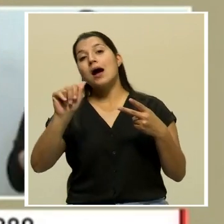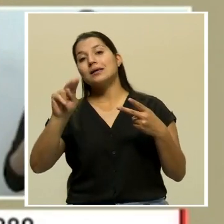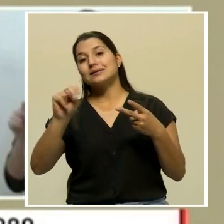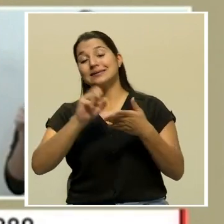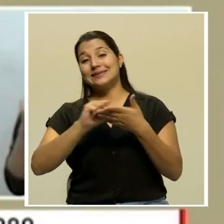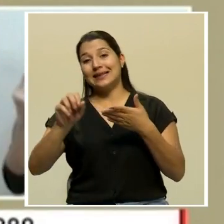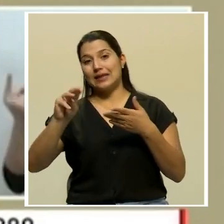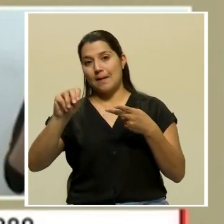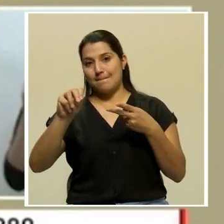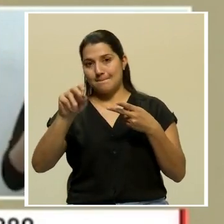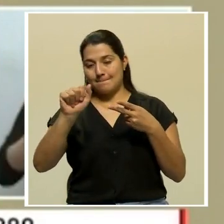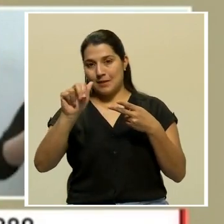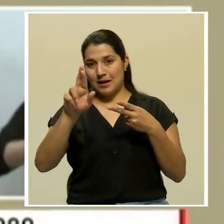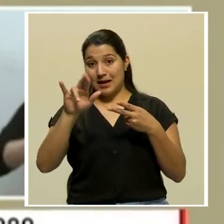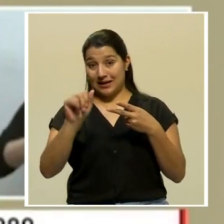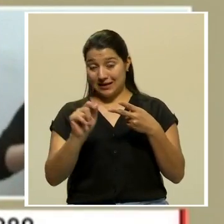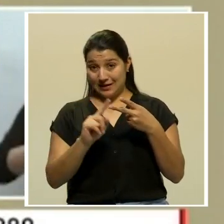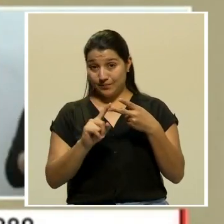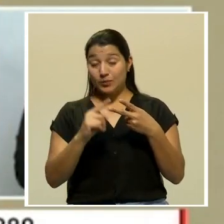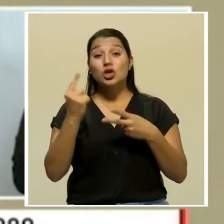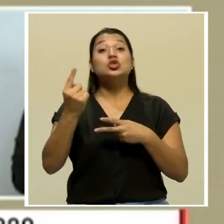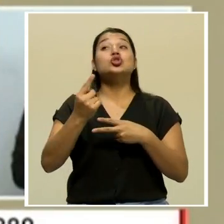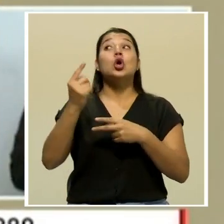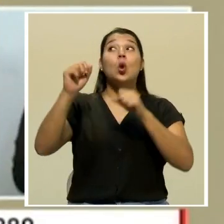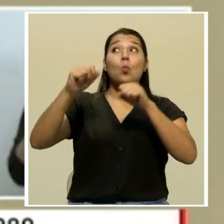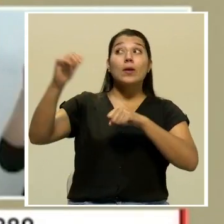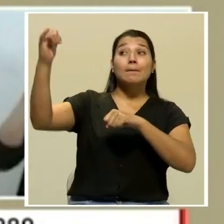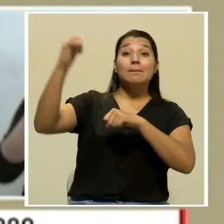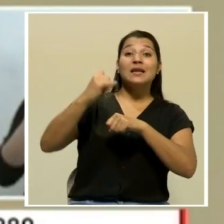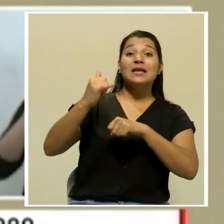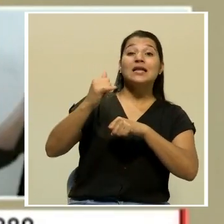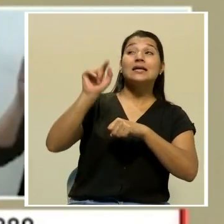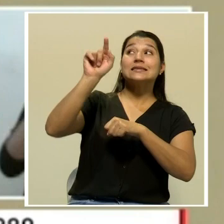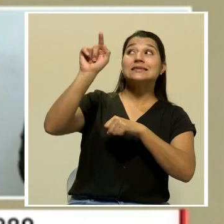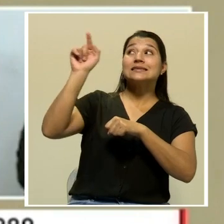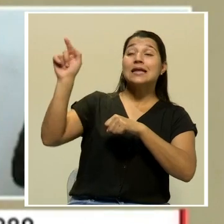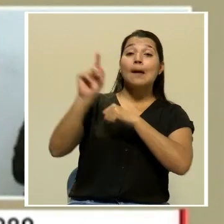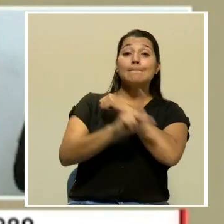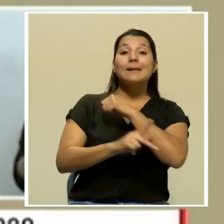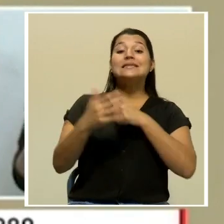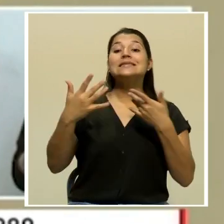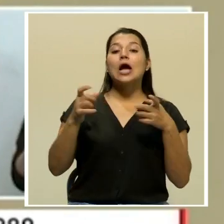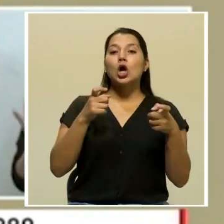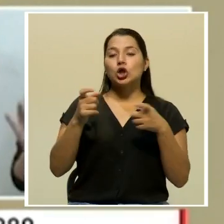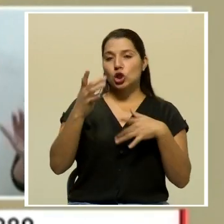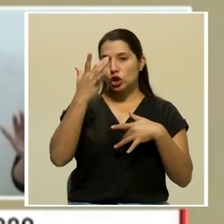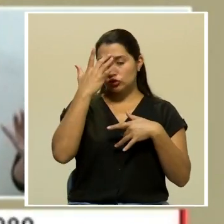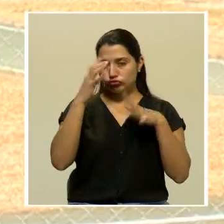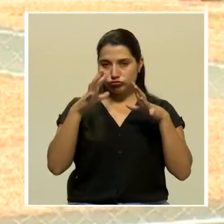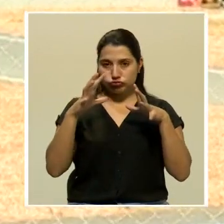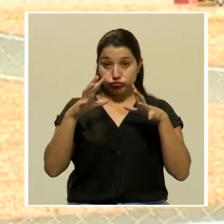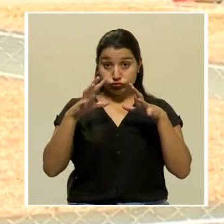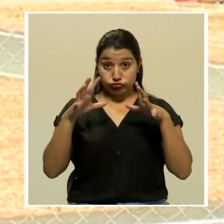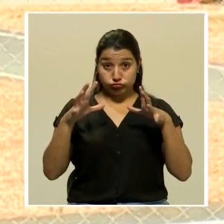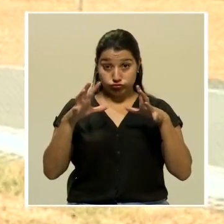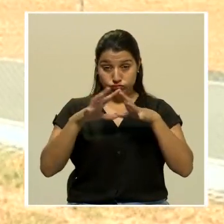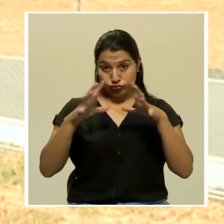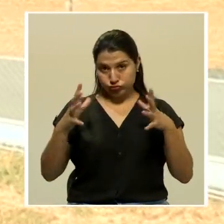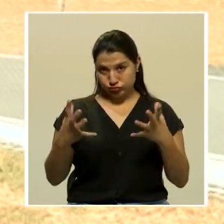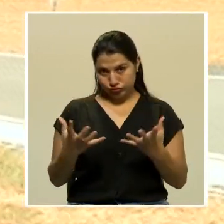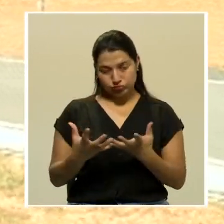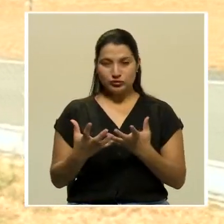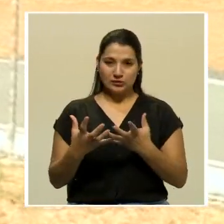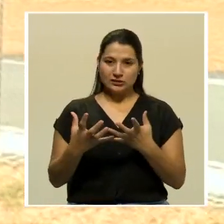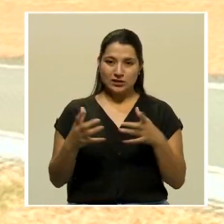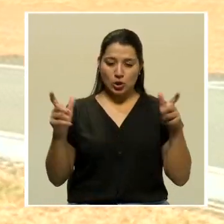va a permitirse para los países que tengan una situación controlada con respecto a la transmisión. Para el presidente de la